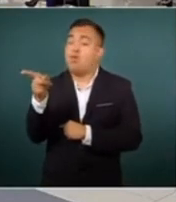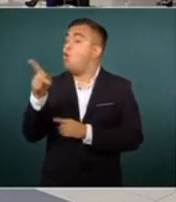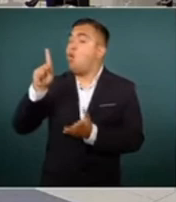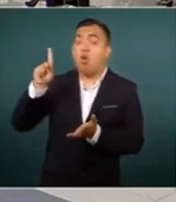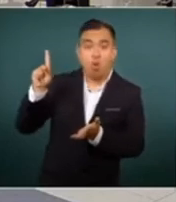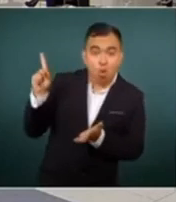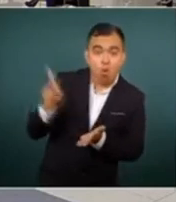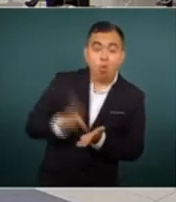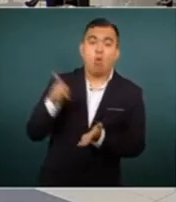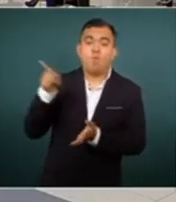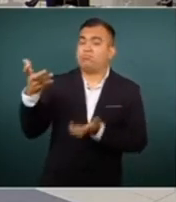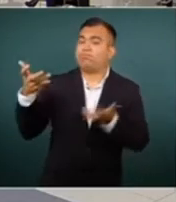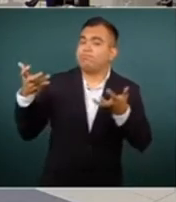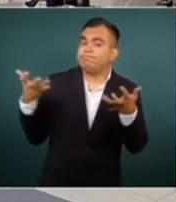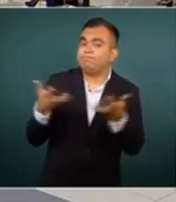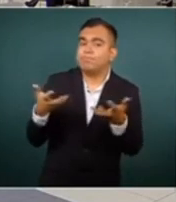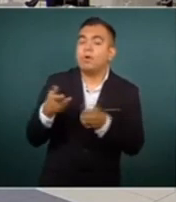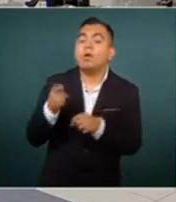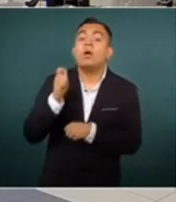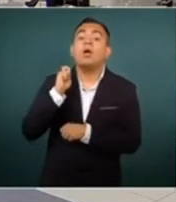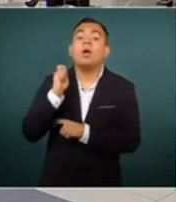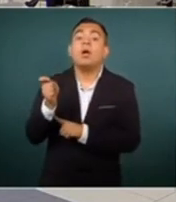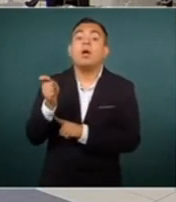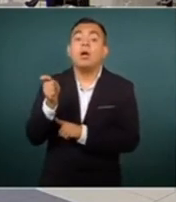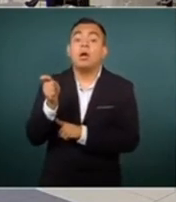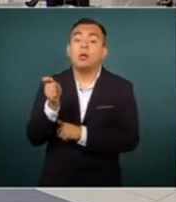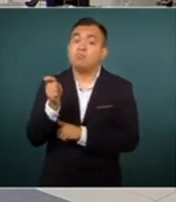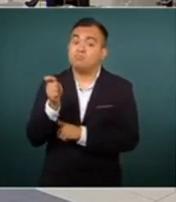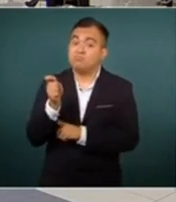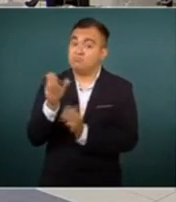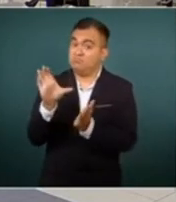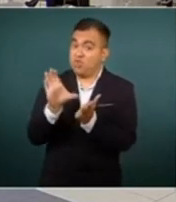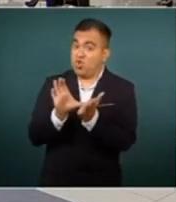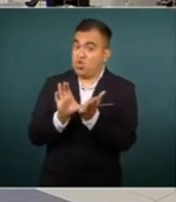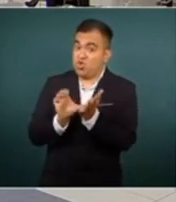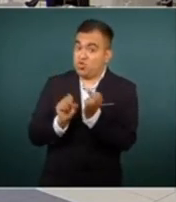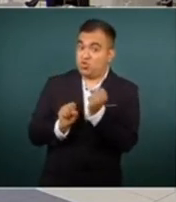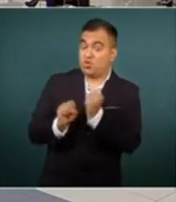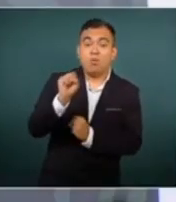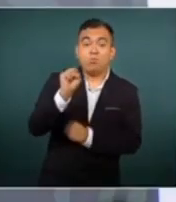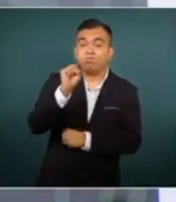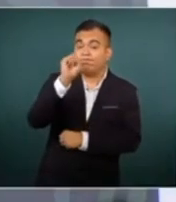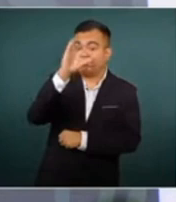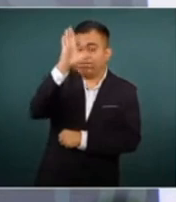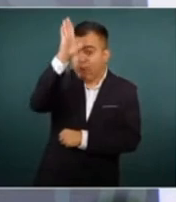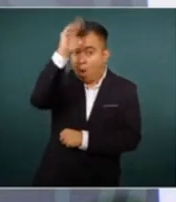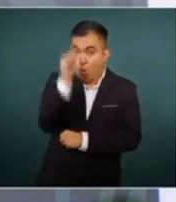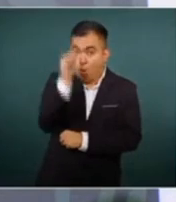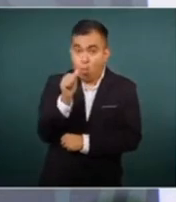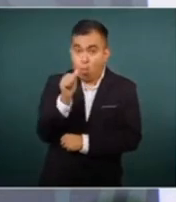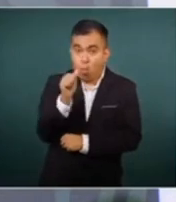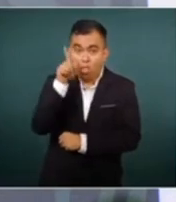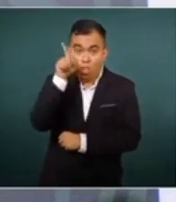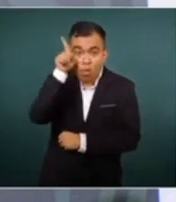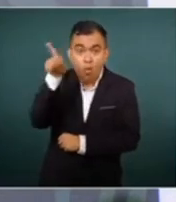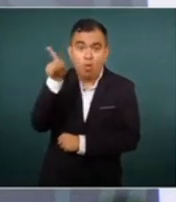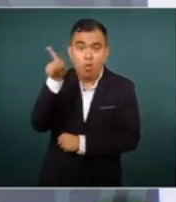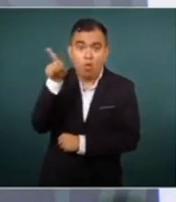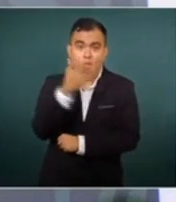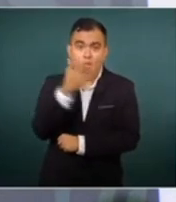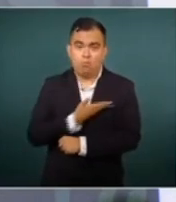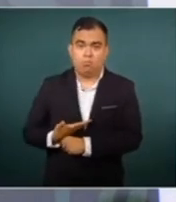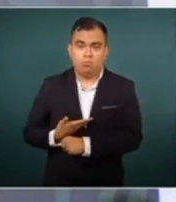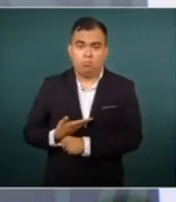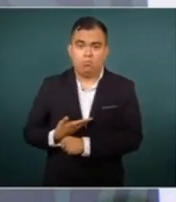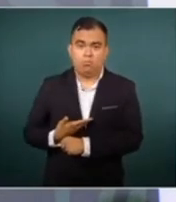como contrapeso constitucional al Poder Ejecutivo. Fin de la